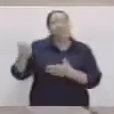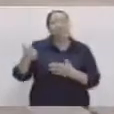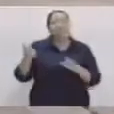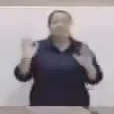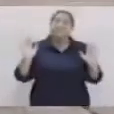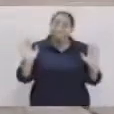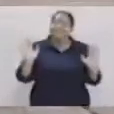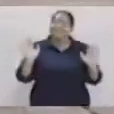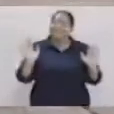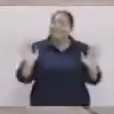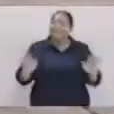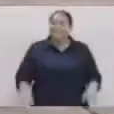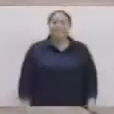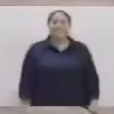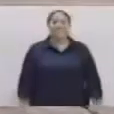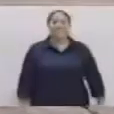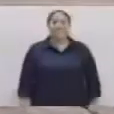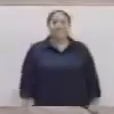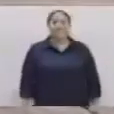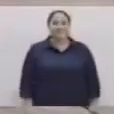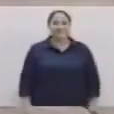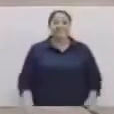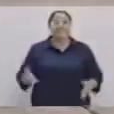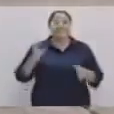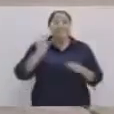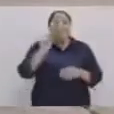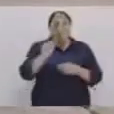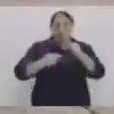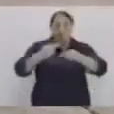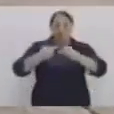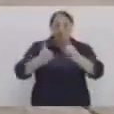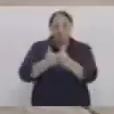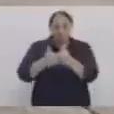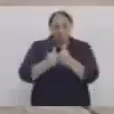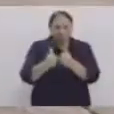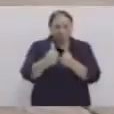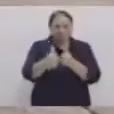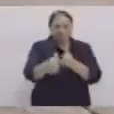una flecha. Y el dinámico cuando vayamos avanzando. Entonces iniciamos.